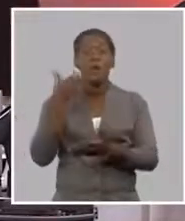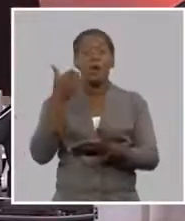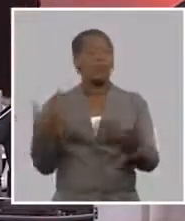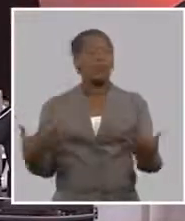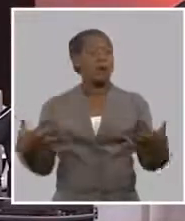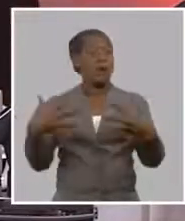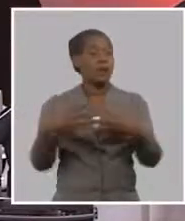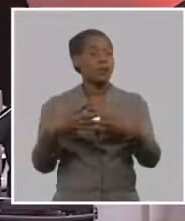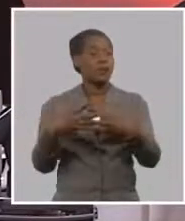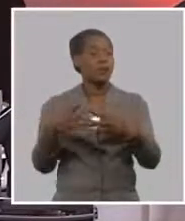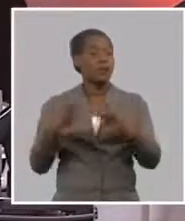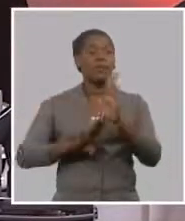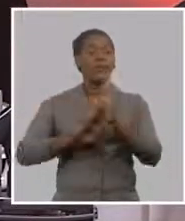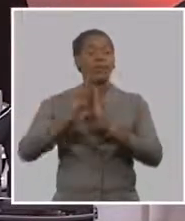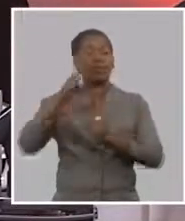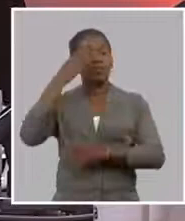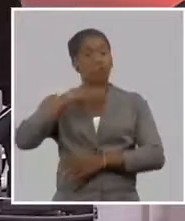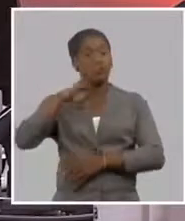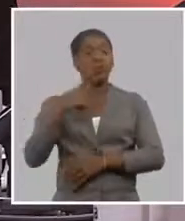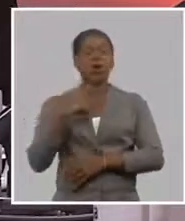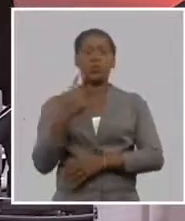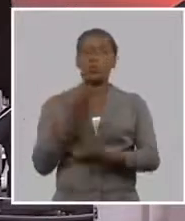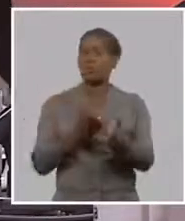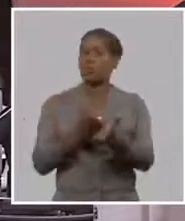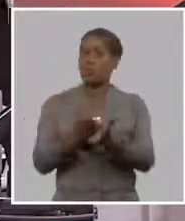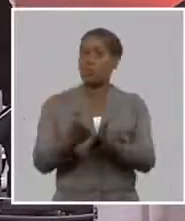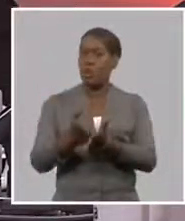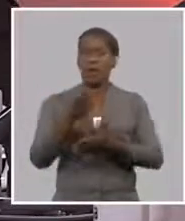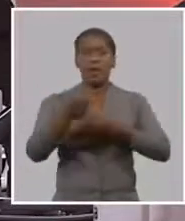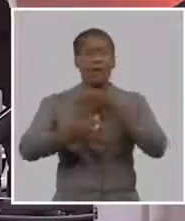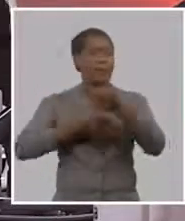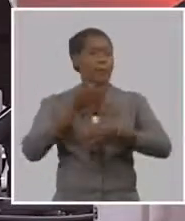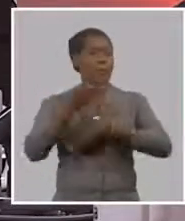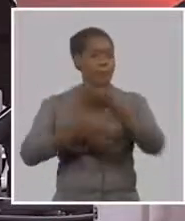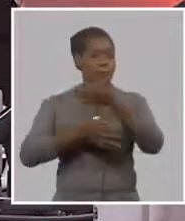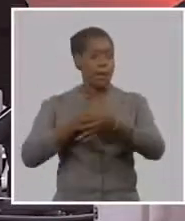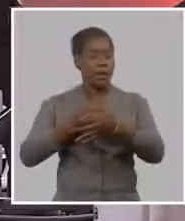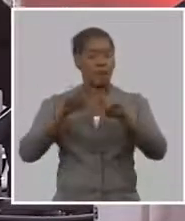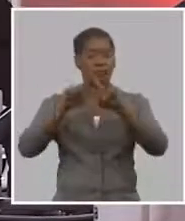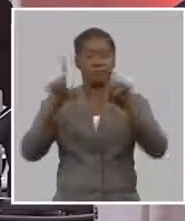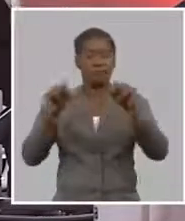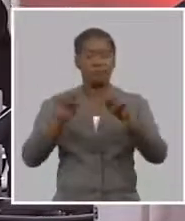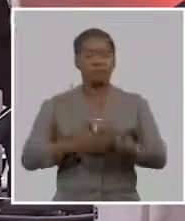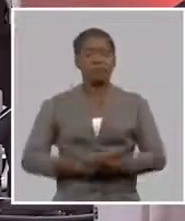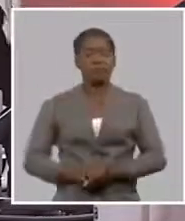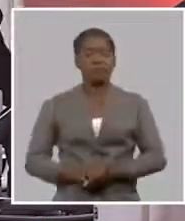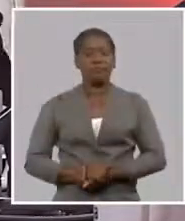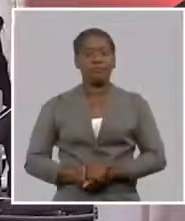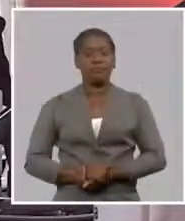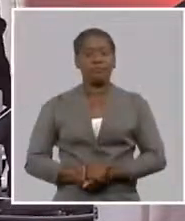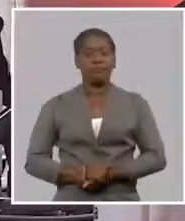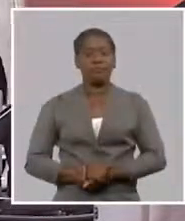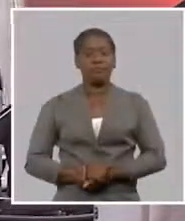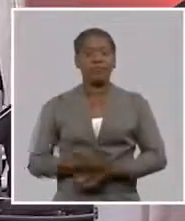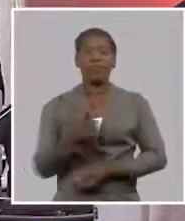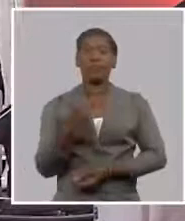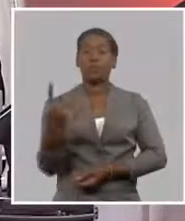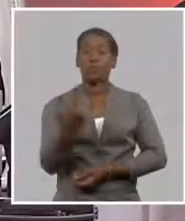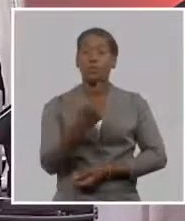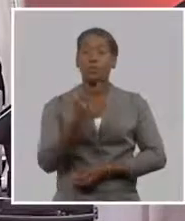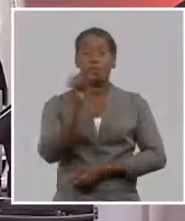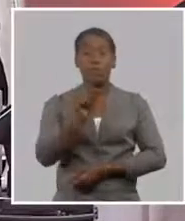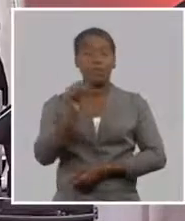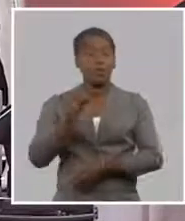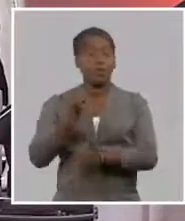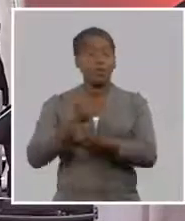banca virtual un asunto en el que tendremos que seguir avanzando en el país los productores pues están también han hecho